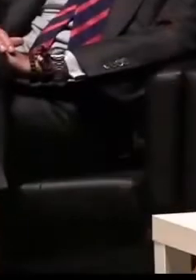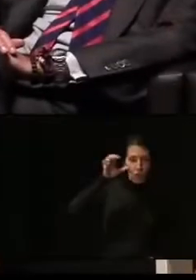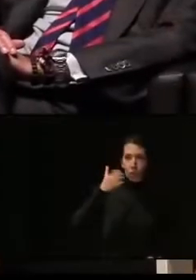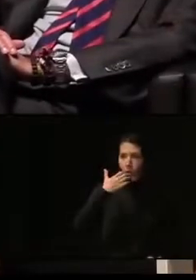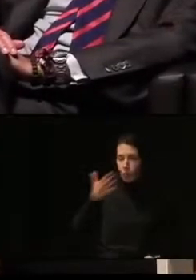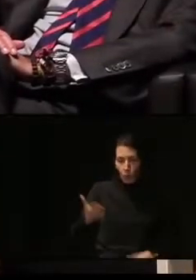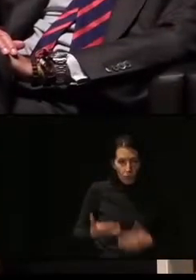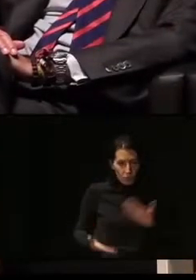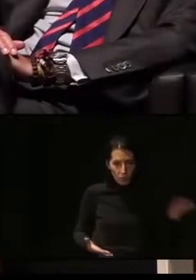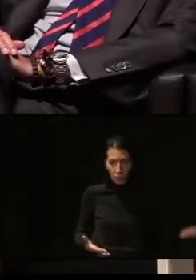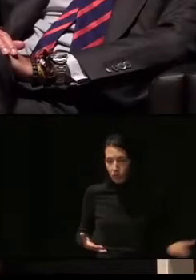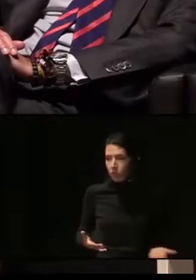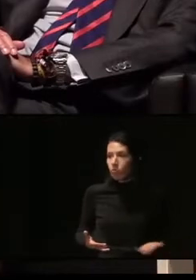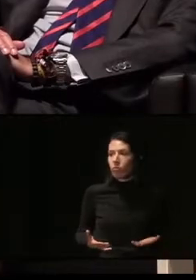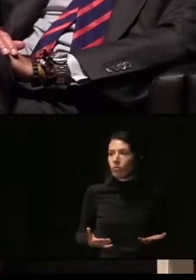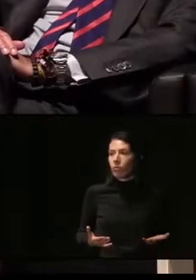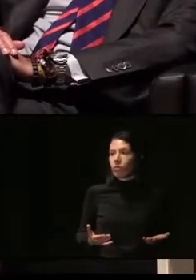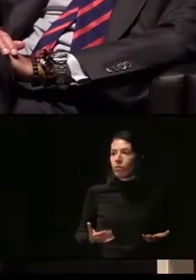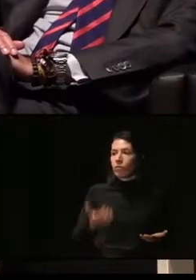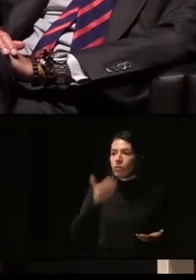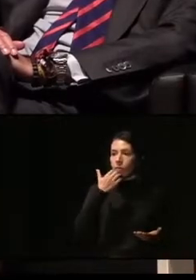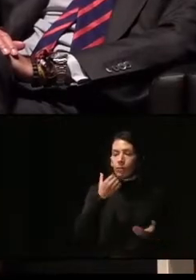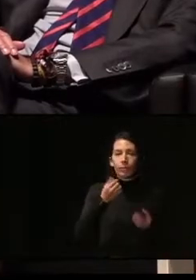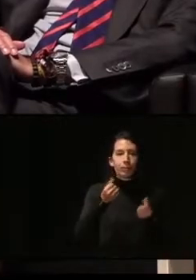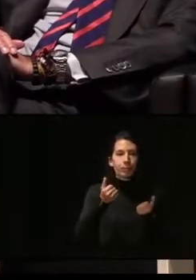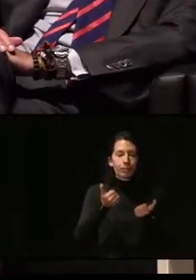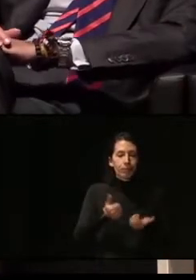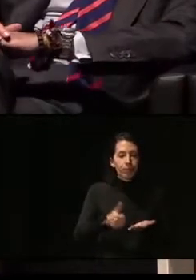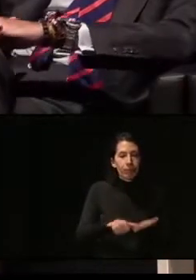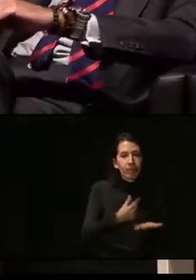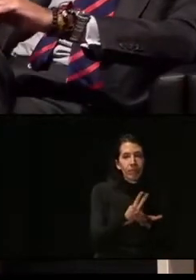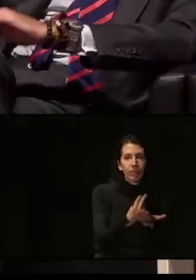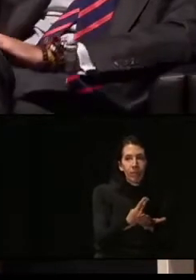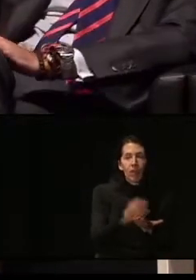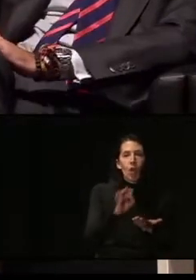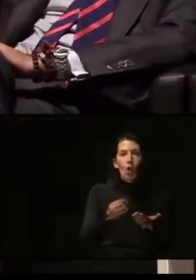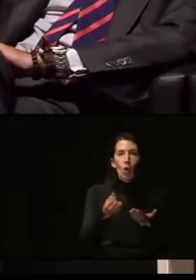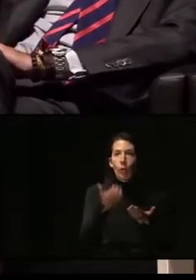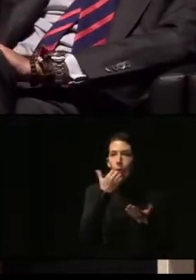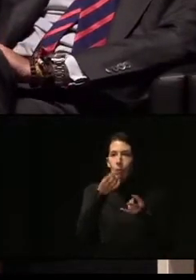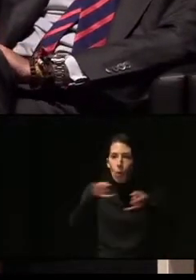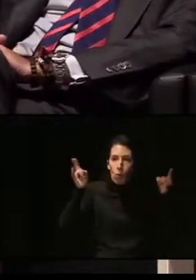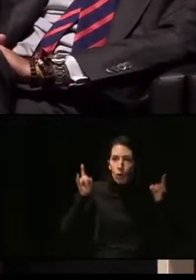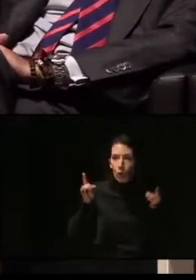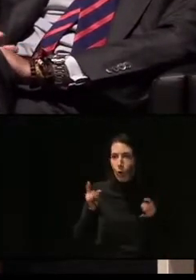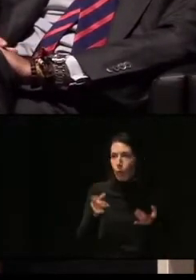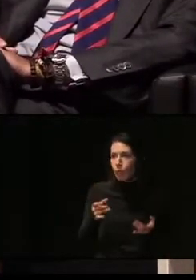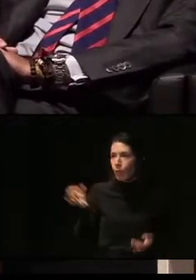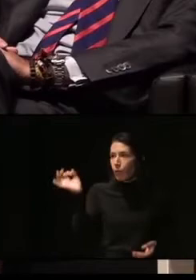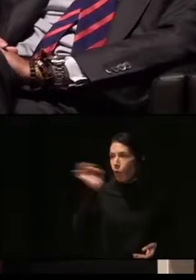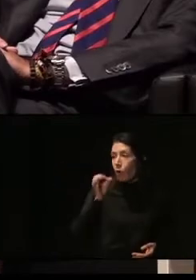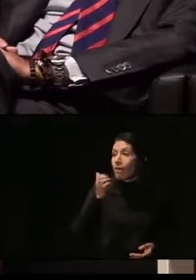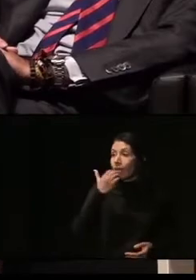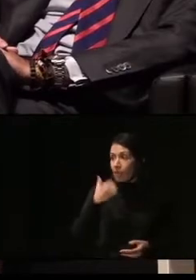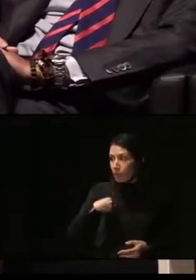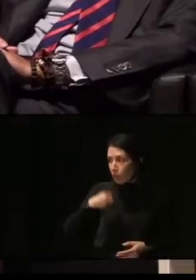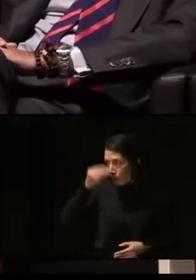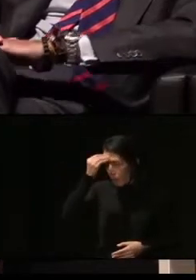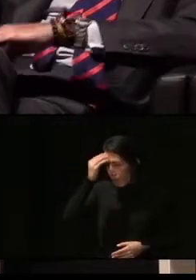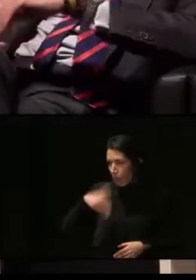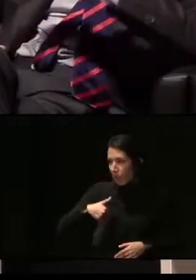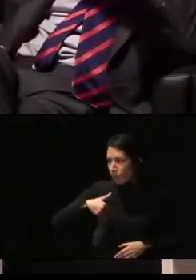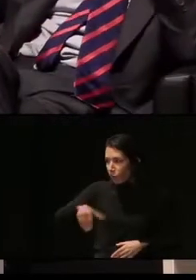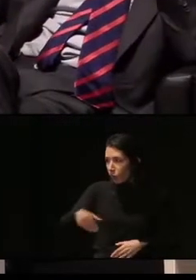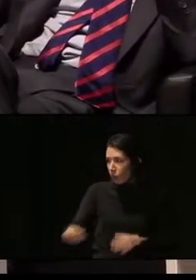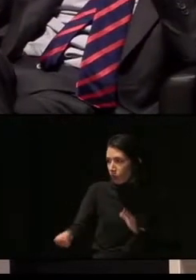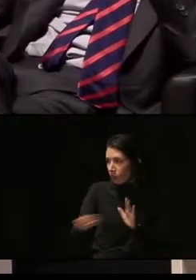Tipo, por ejemplo, intercomunicadores o sistemas de inducción magnética, bucles magnéticos. Y lo habéis considerado de cara a